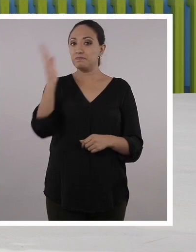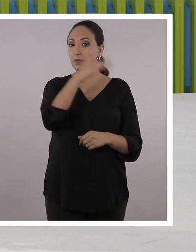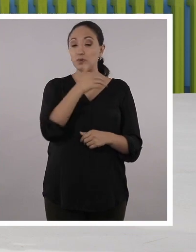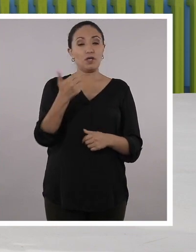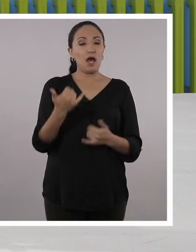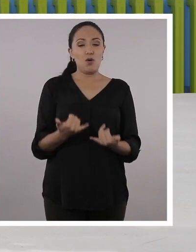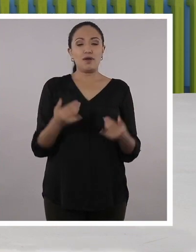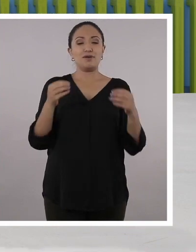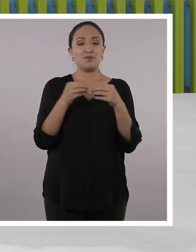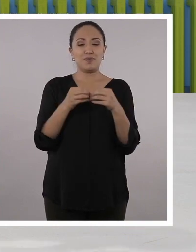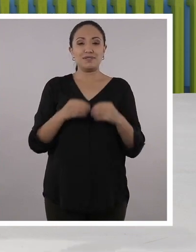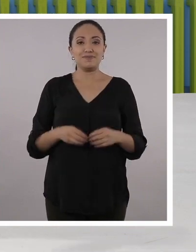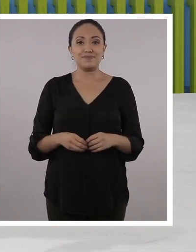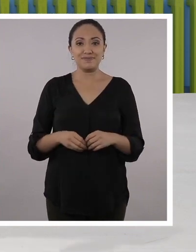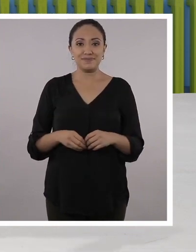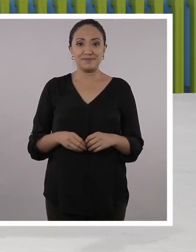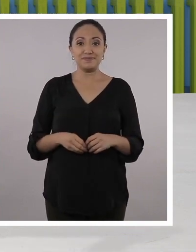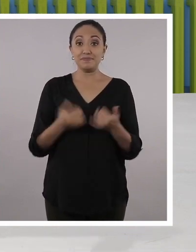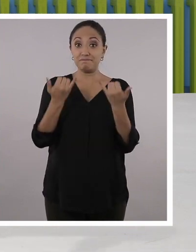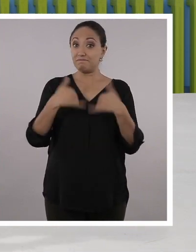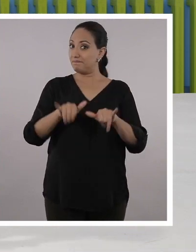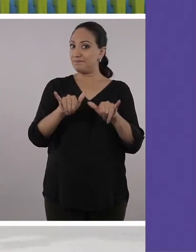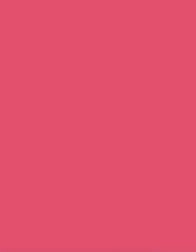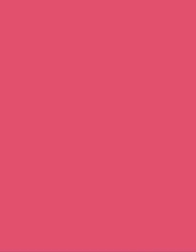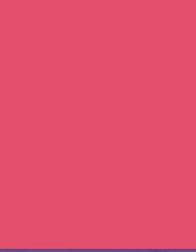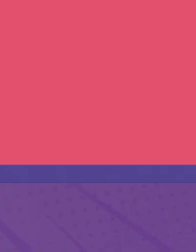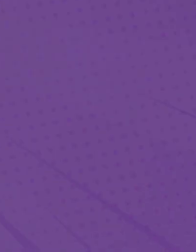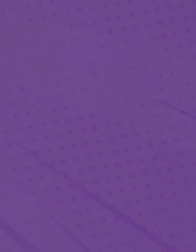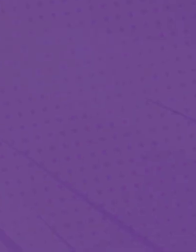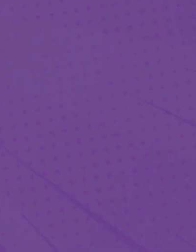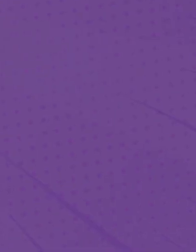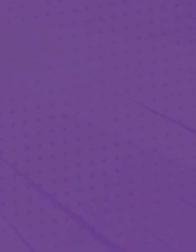Vamos al siguiente segmento. Con esto vamos al siguiente segmento. Vamos ahí.